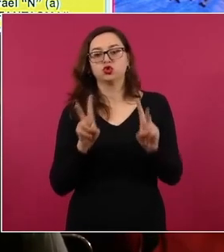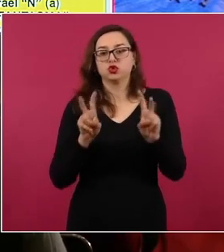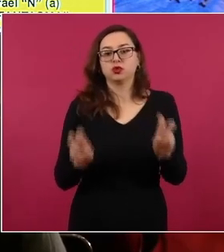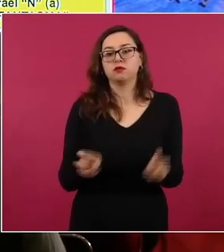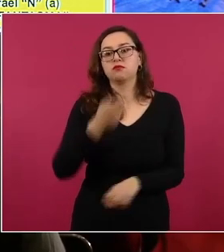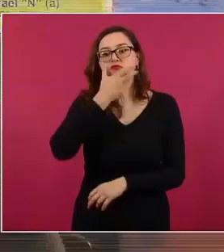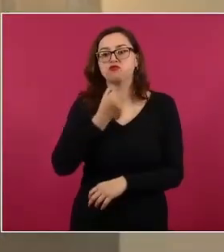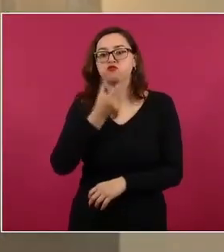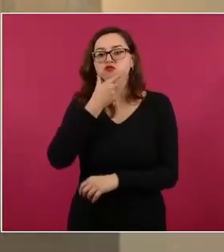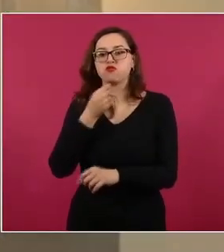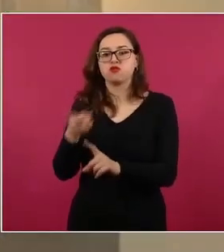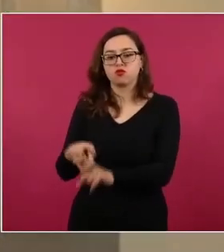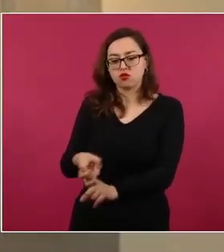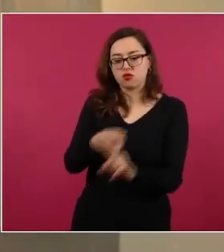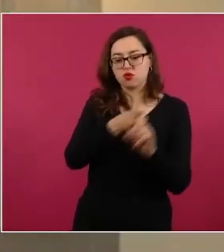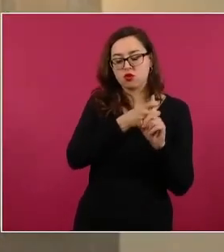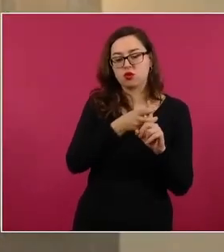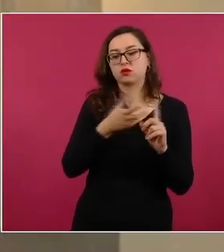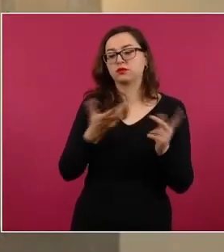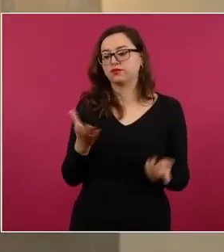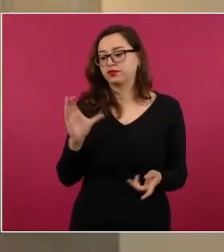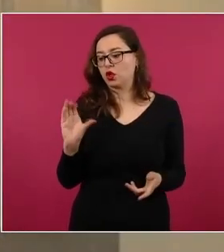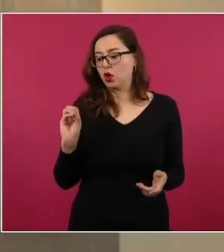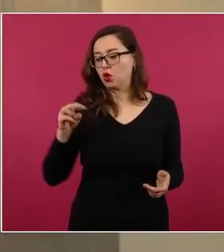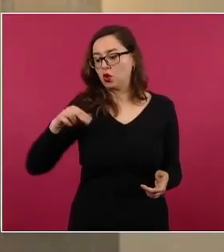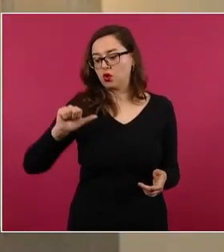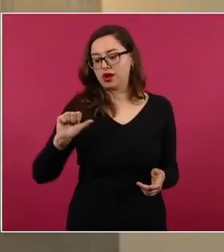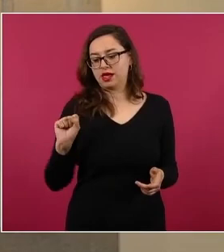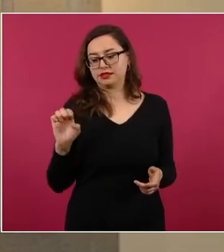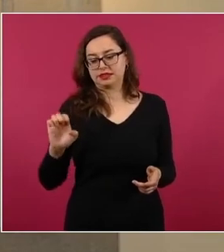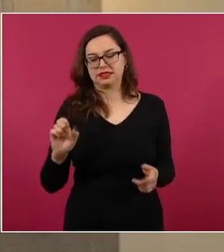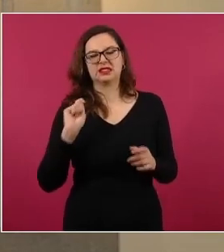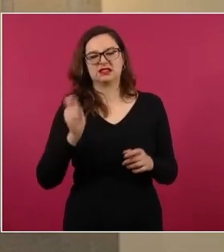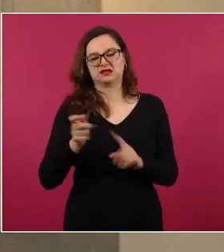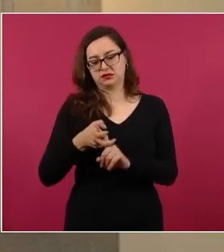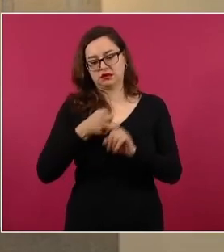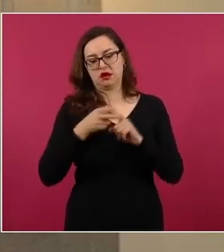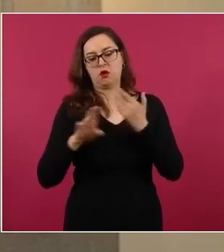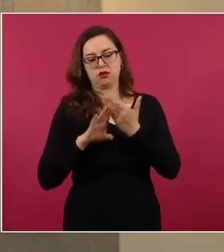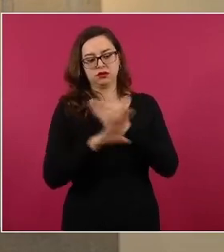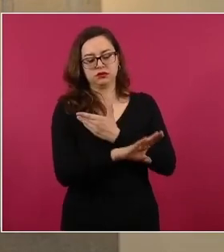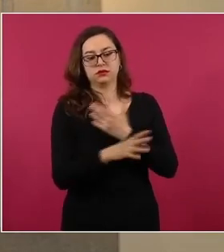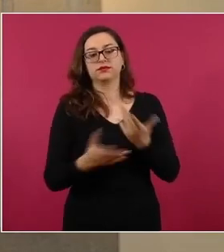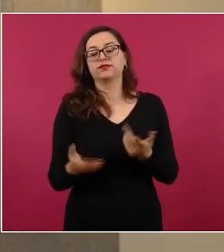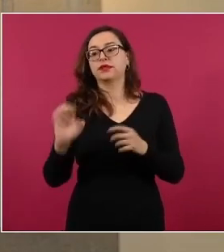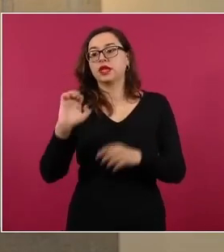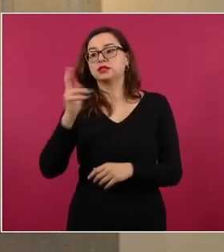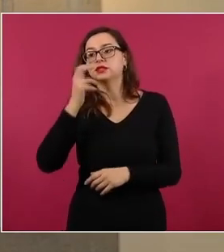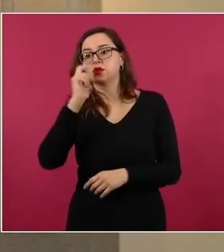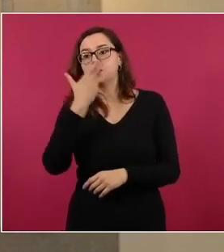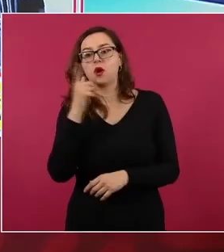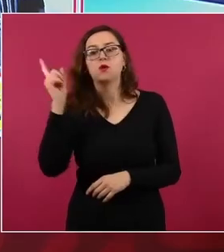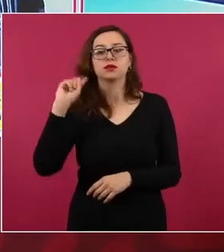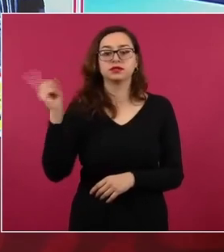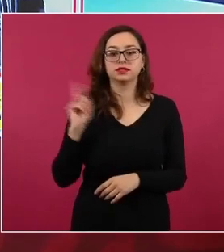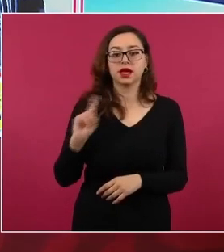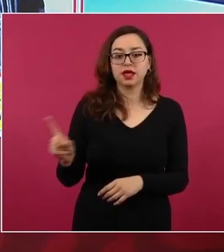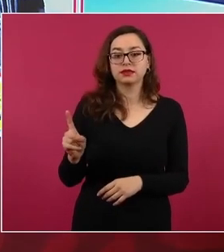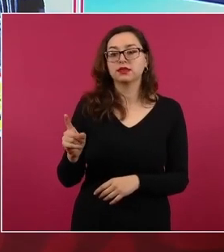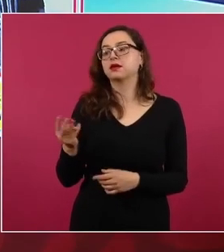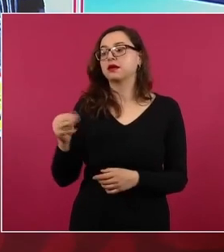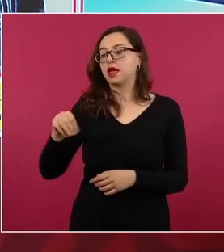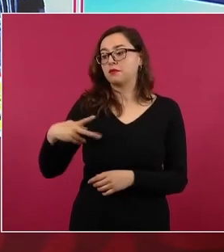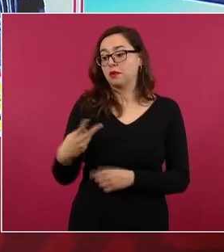coordinada, la CONACE, Coordinación Antisecuestros, con las fiscalías de Chihuahua y Zacatecas, detienen